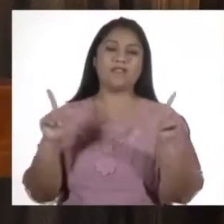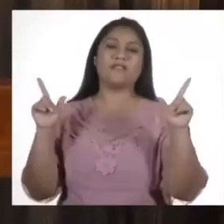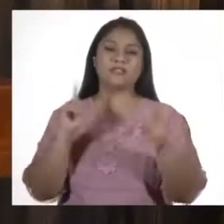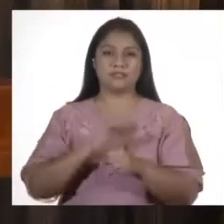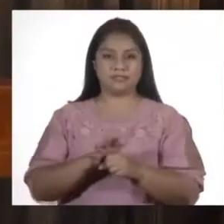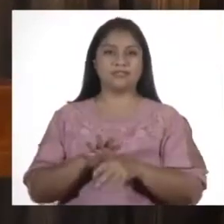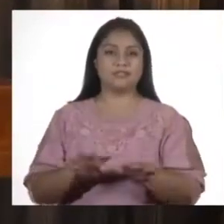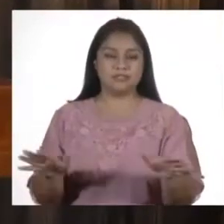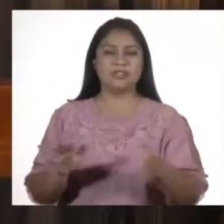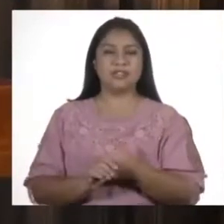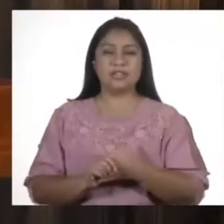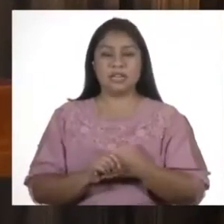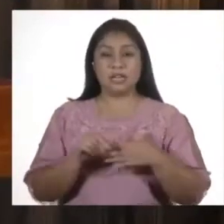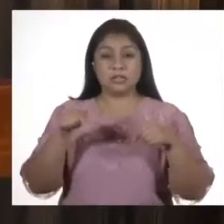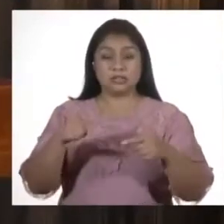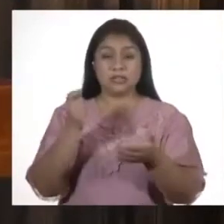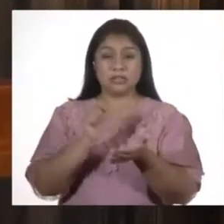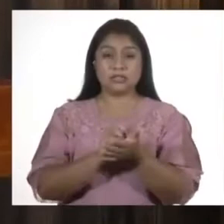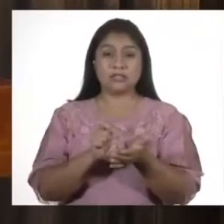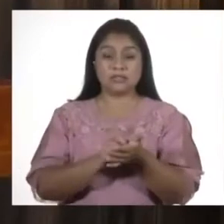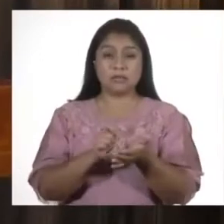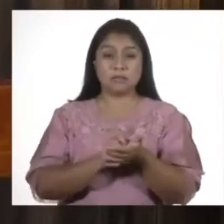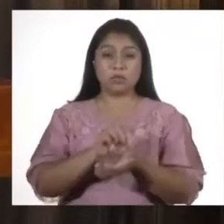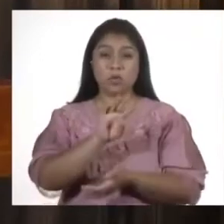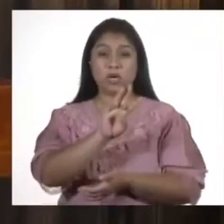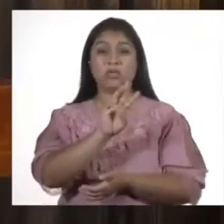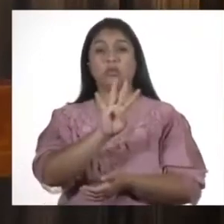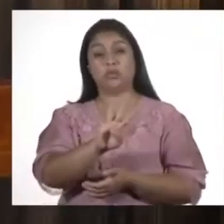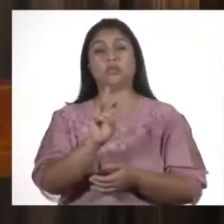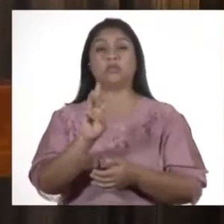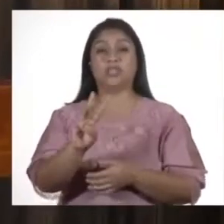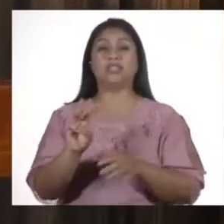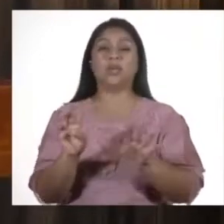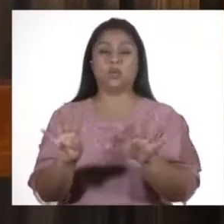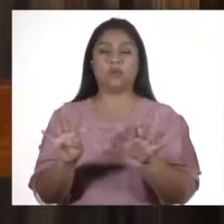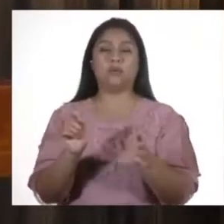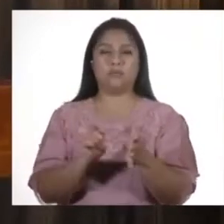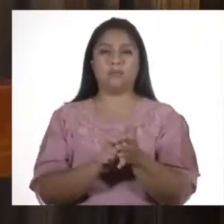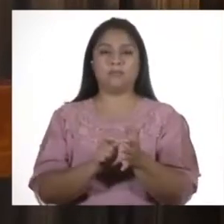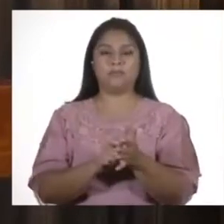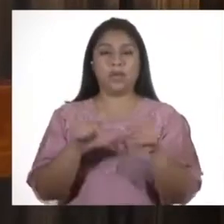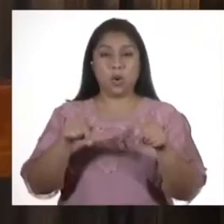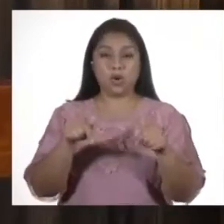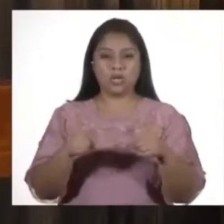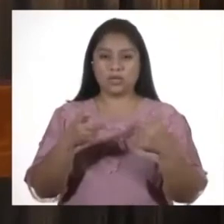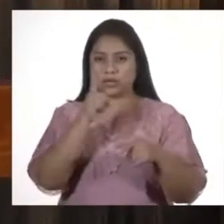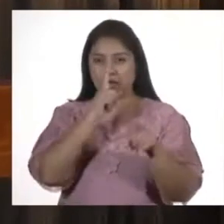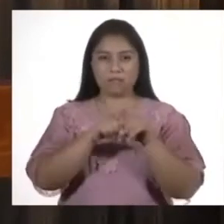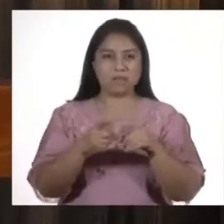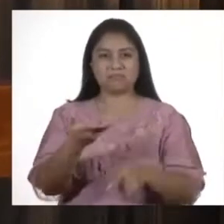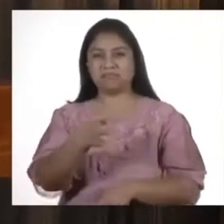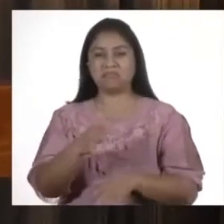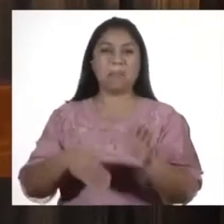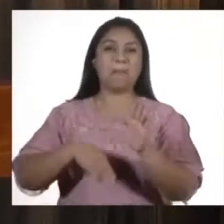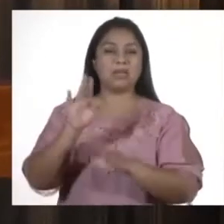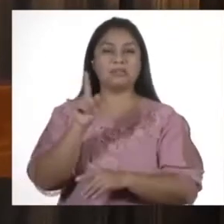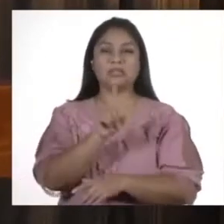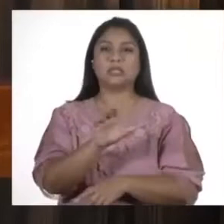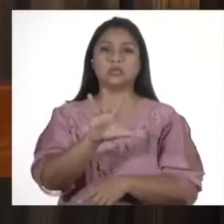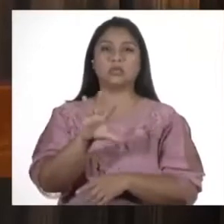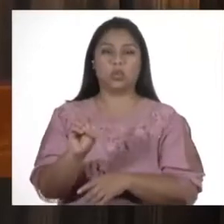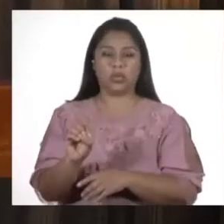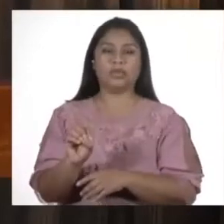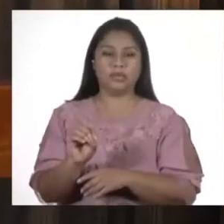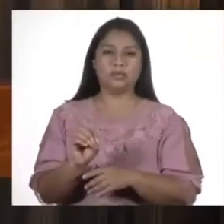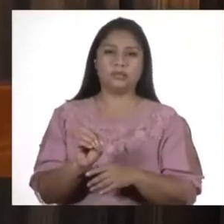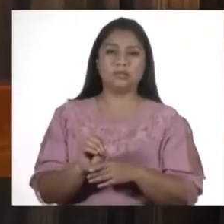libres del coronavirus. Realizamos más de 439 pruebas en este momento y están corriendo un aproximado de 150